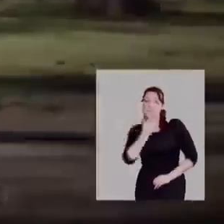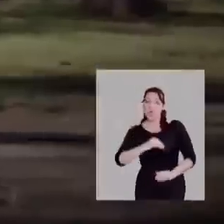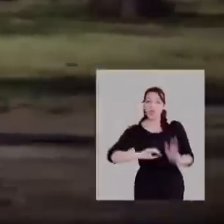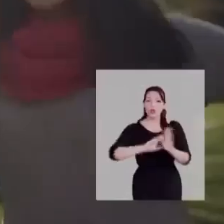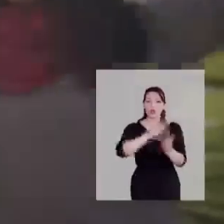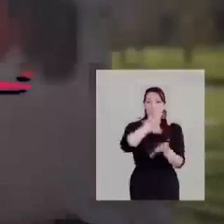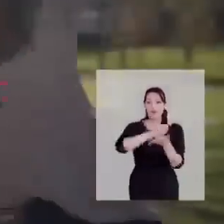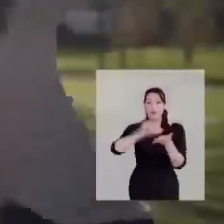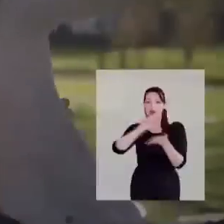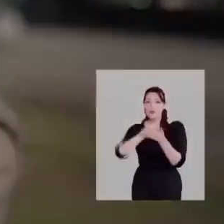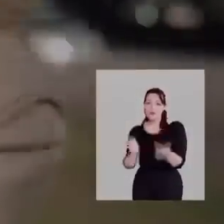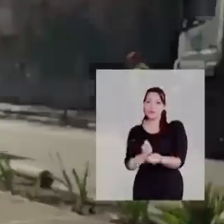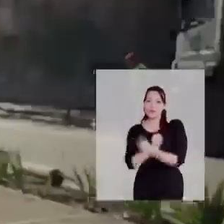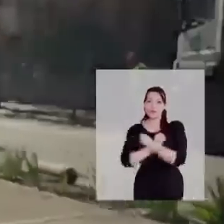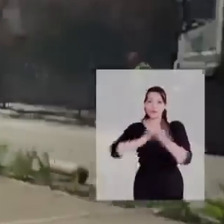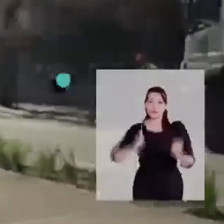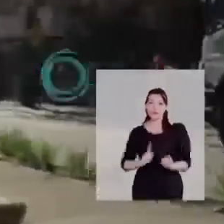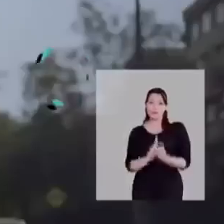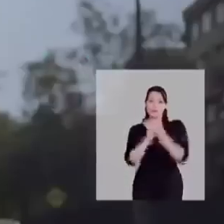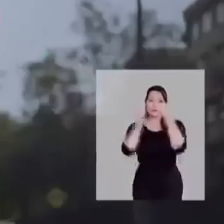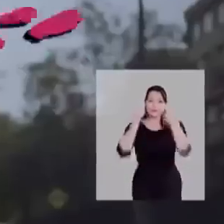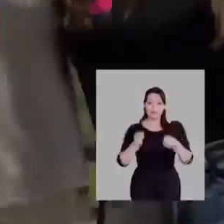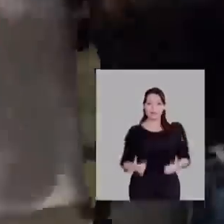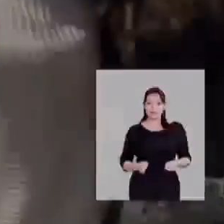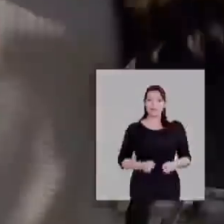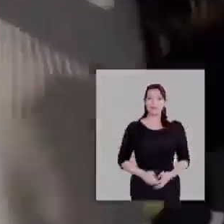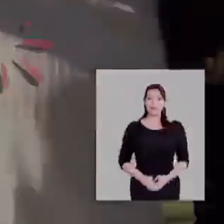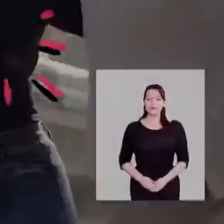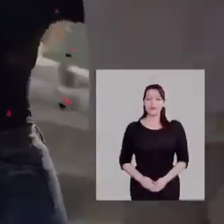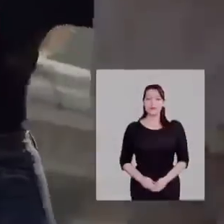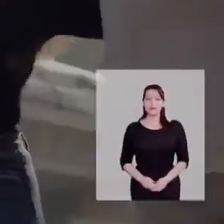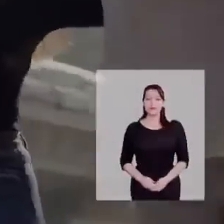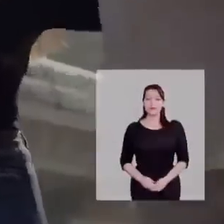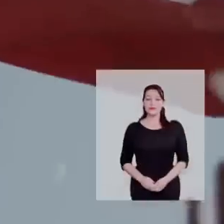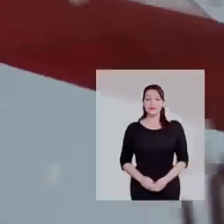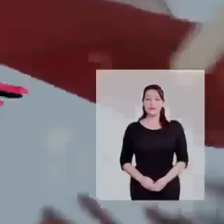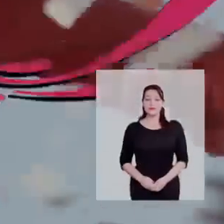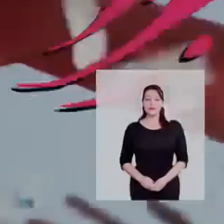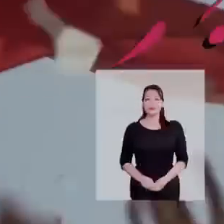por una mejor. Una escrita con amor y nos volvemos a encontrar.